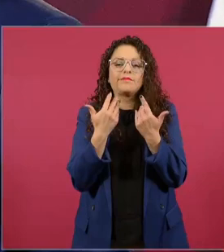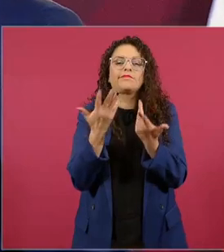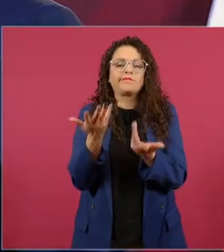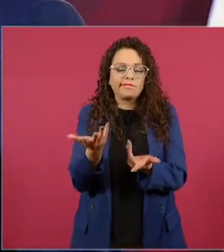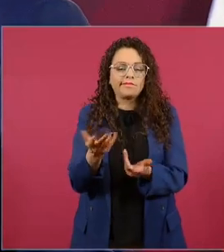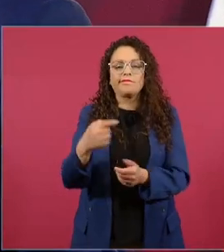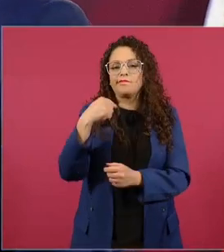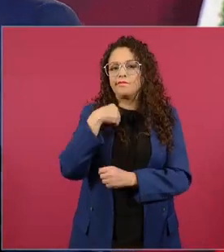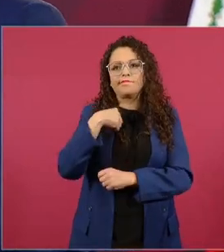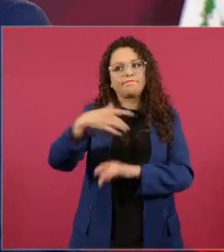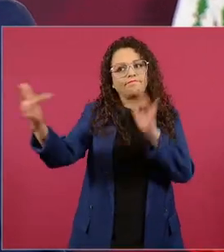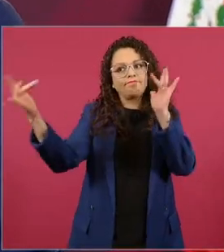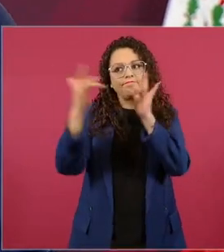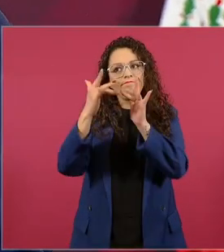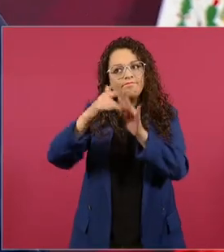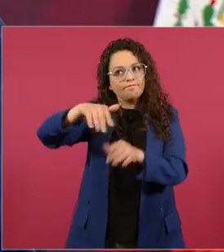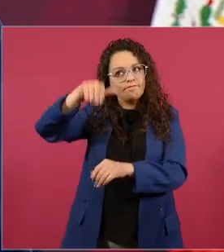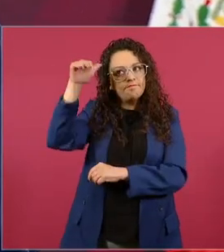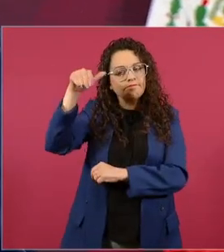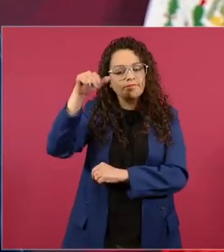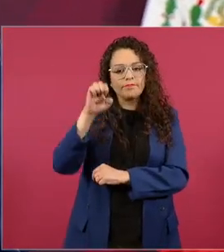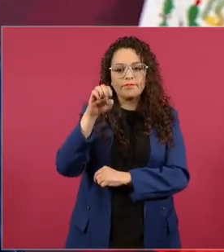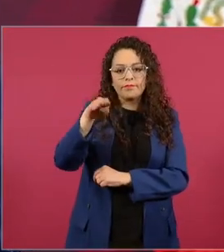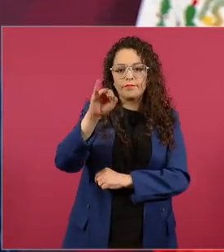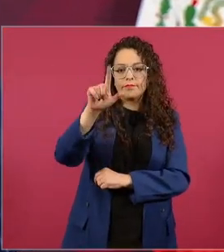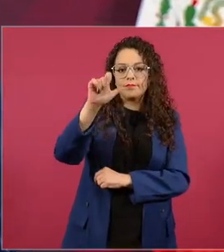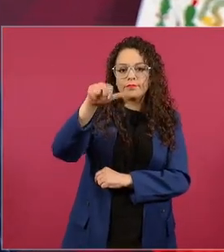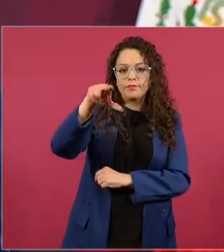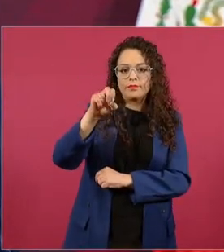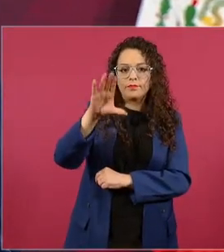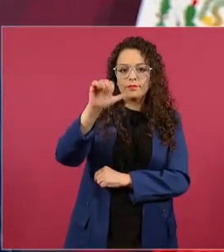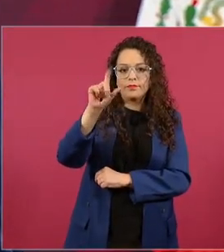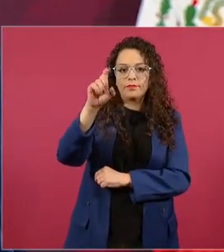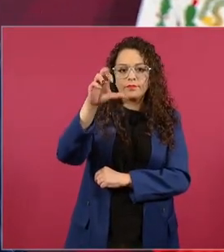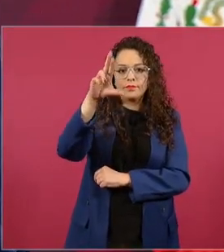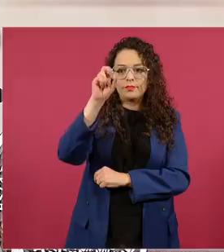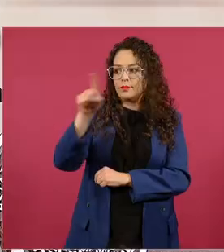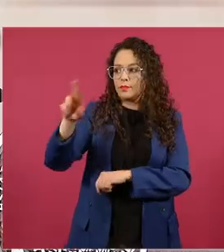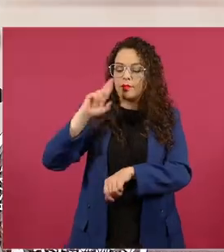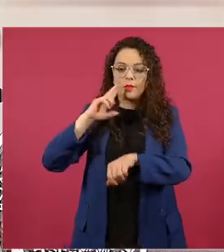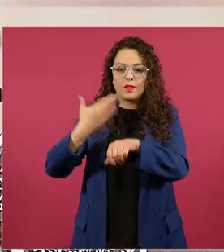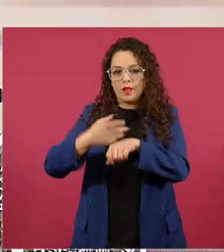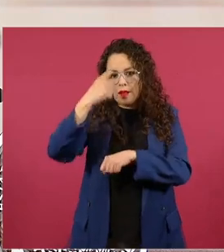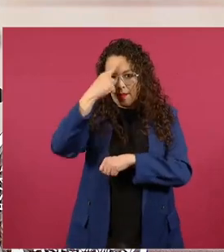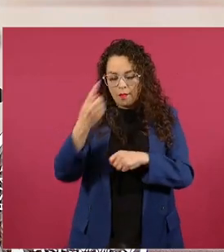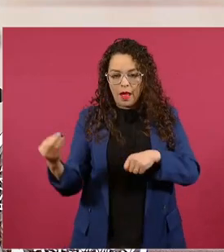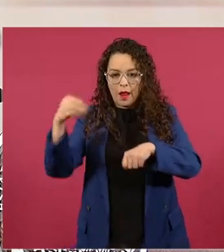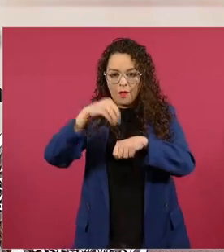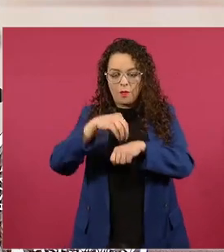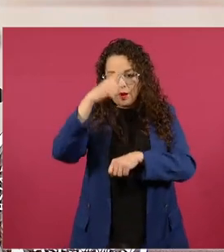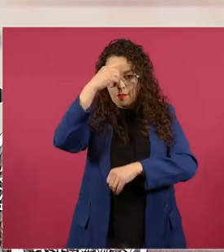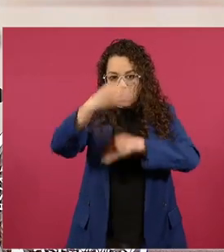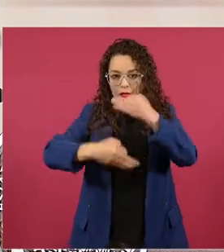Emiliano Calderón que es el de internet para todos pues acá ando